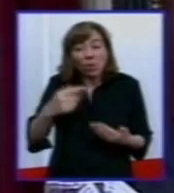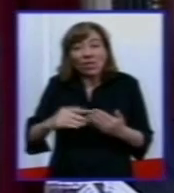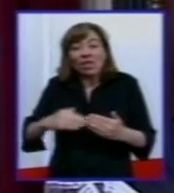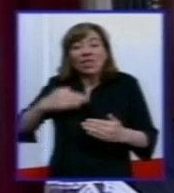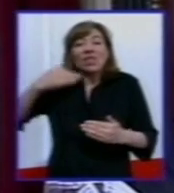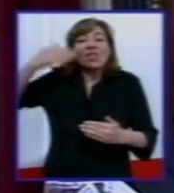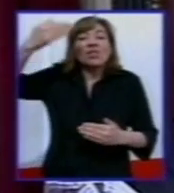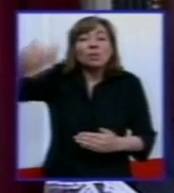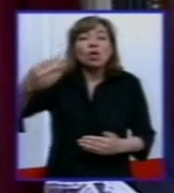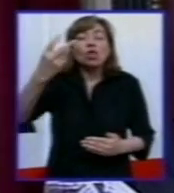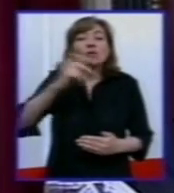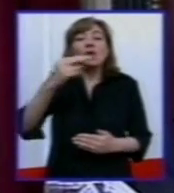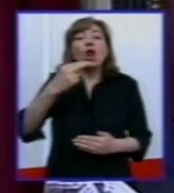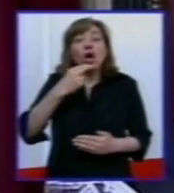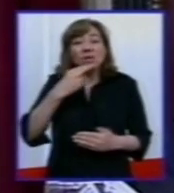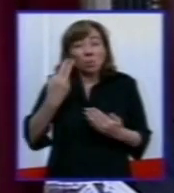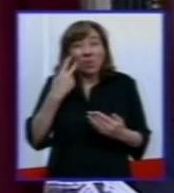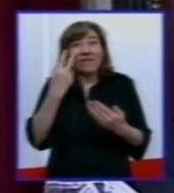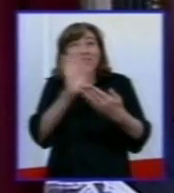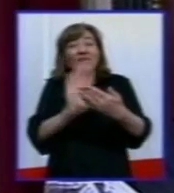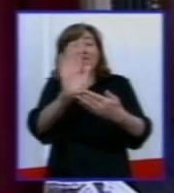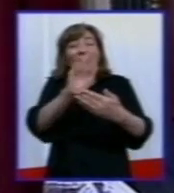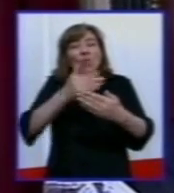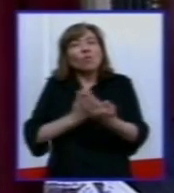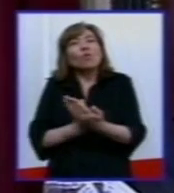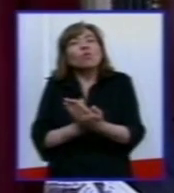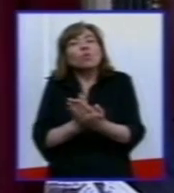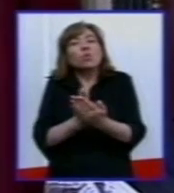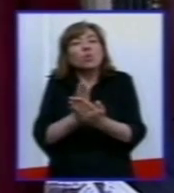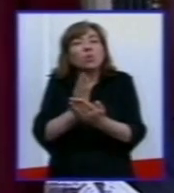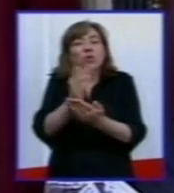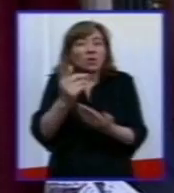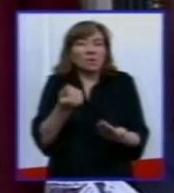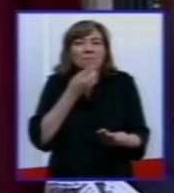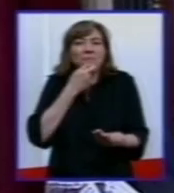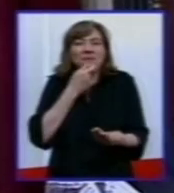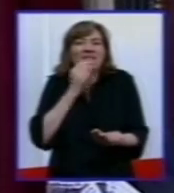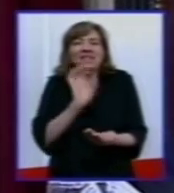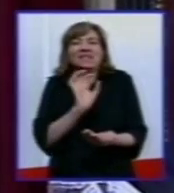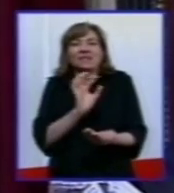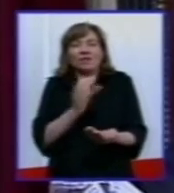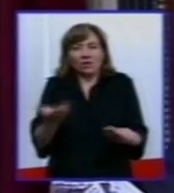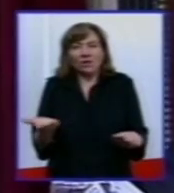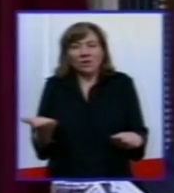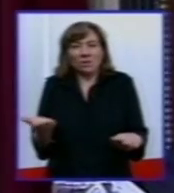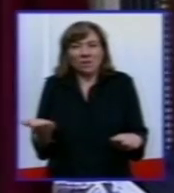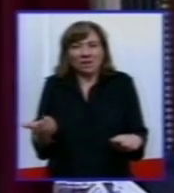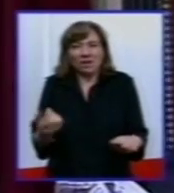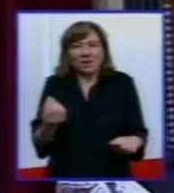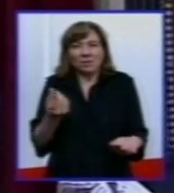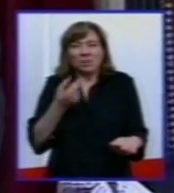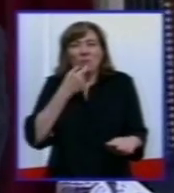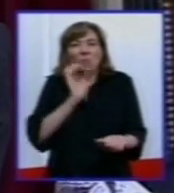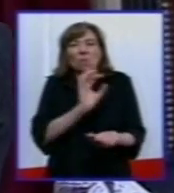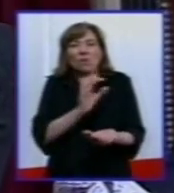pasar en el 2011? ¿Alguien puede hablar de eternidad? Si hasta parece casi un chiste de humor negro, casi un chiste de humor